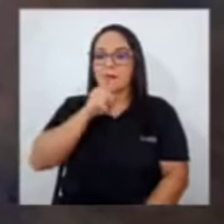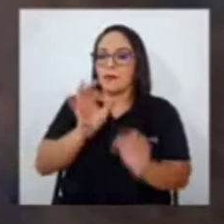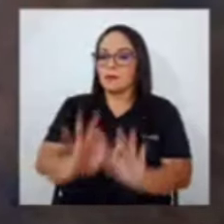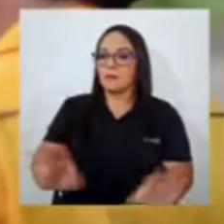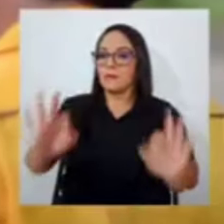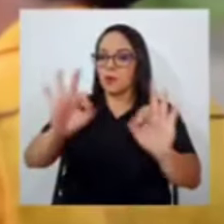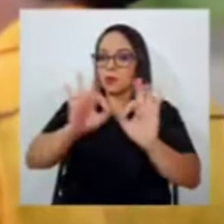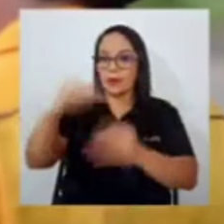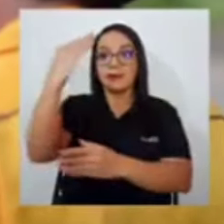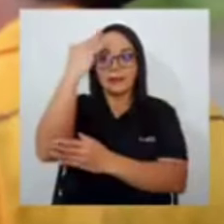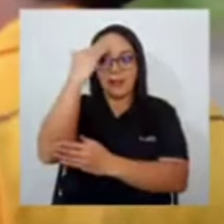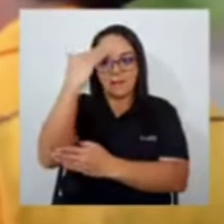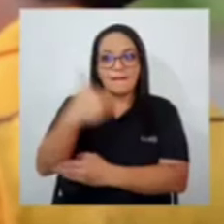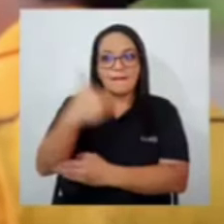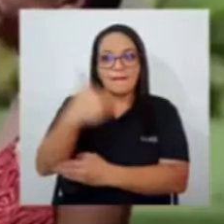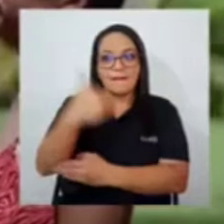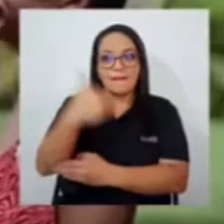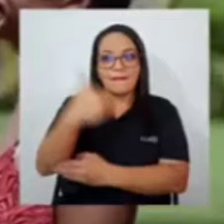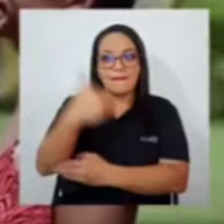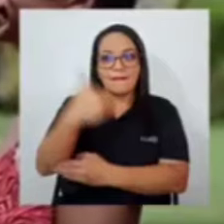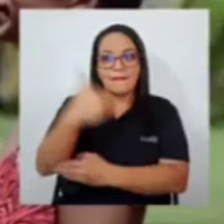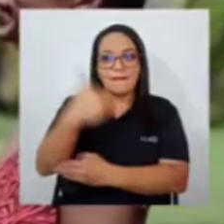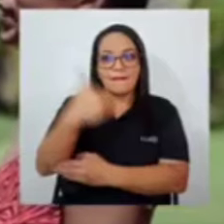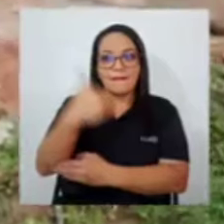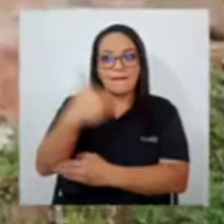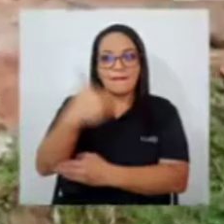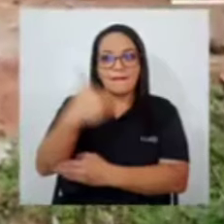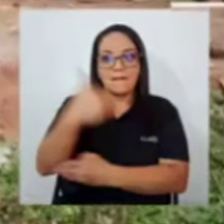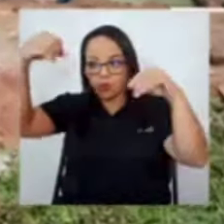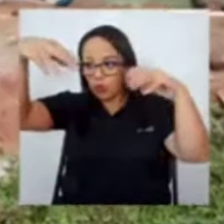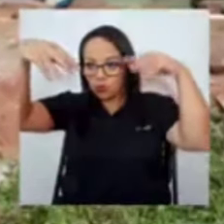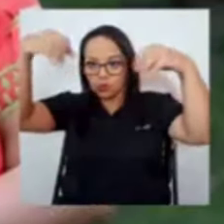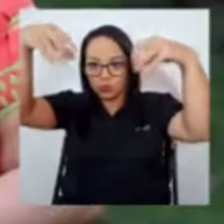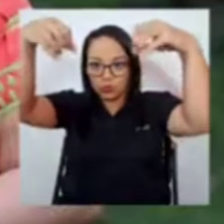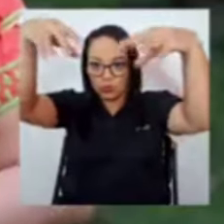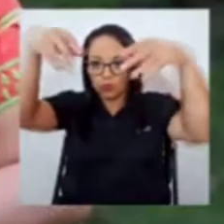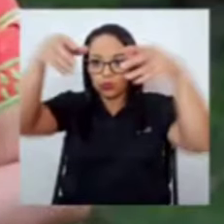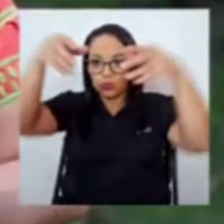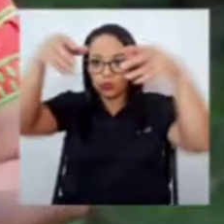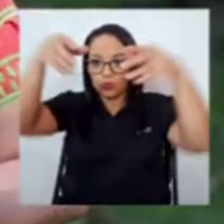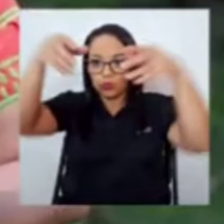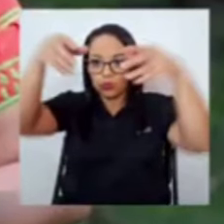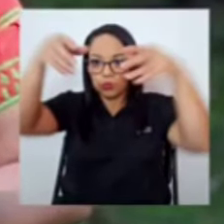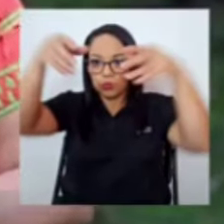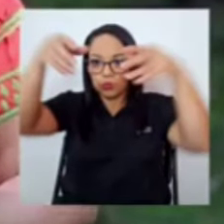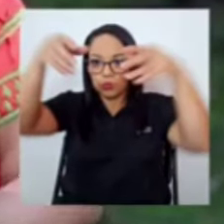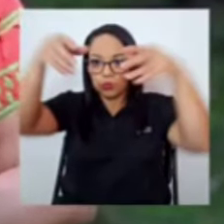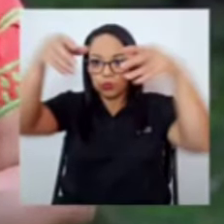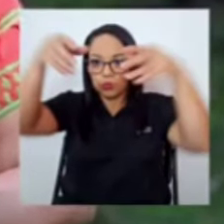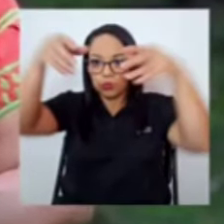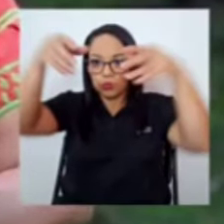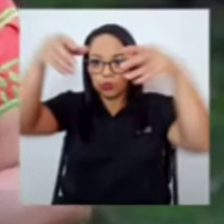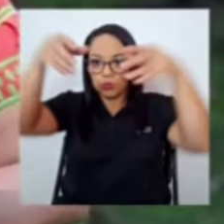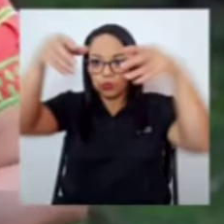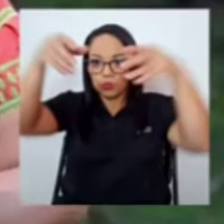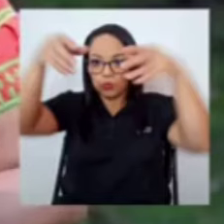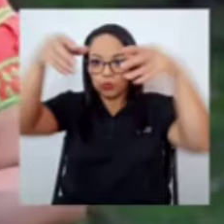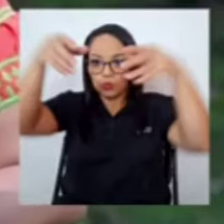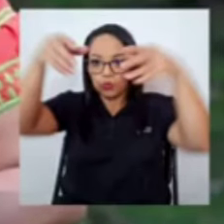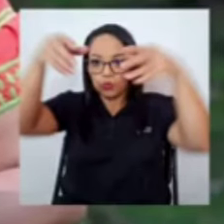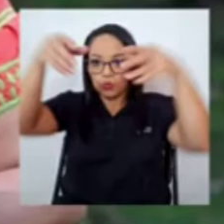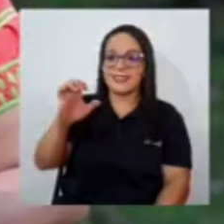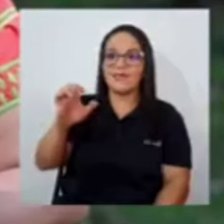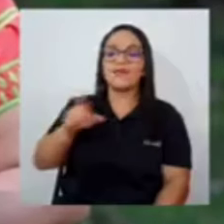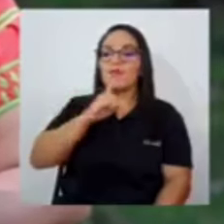saber que hay posteado eléctrico donde puede haber luz en un lugar tan oscuro. Yo me siento muy contenta con el ICE, porque hace